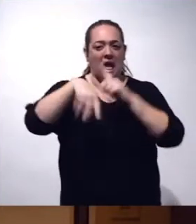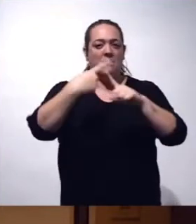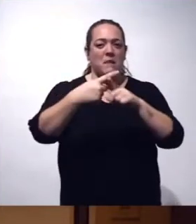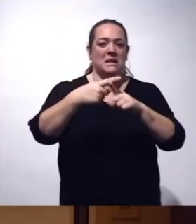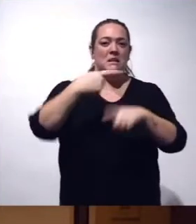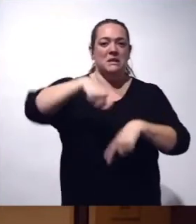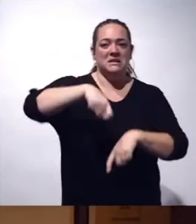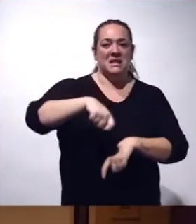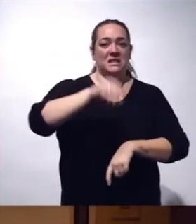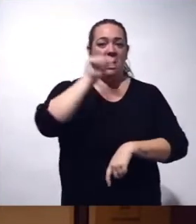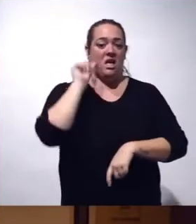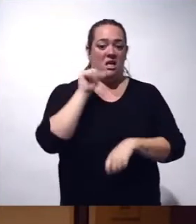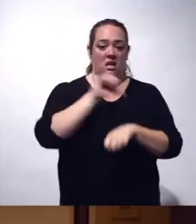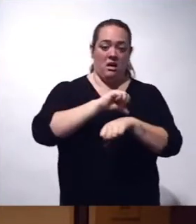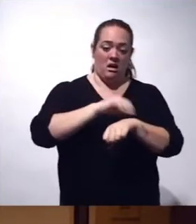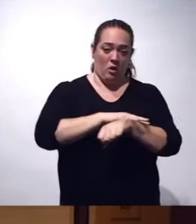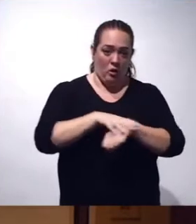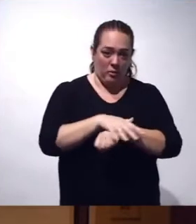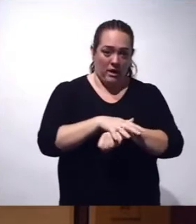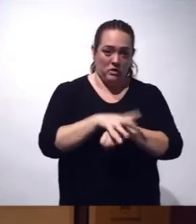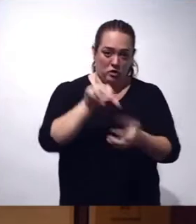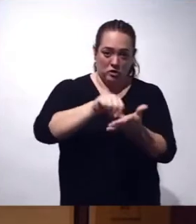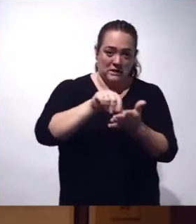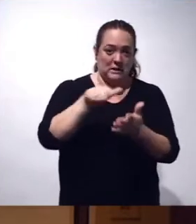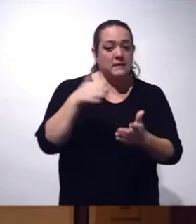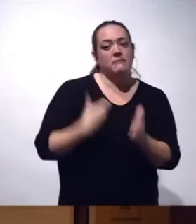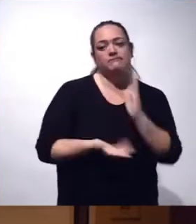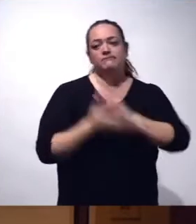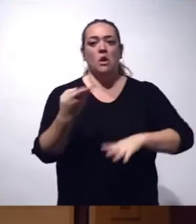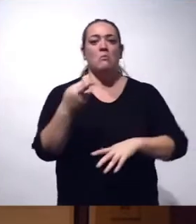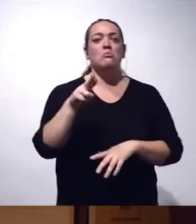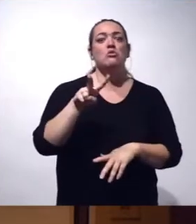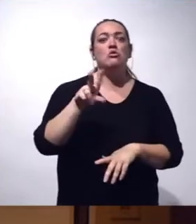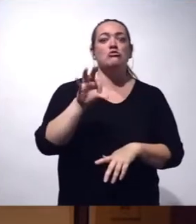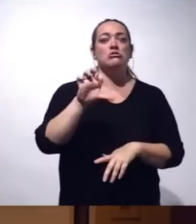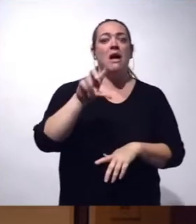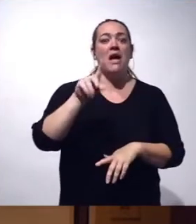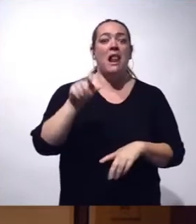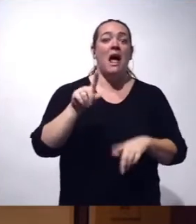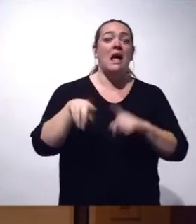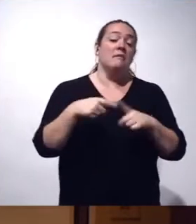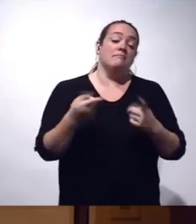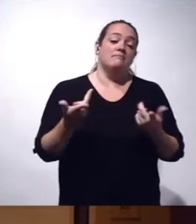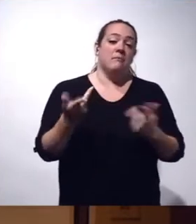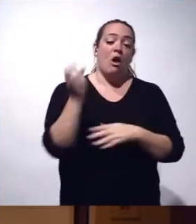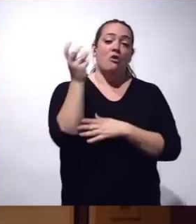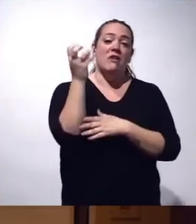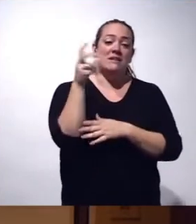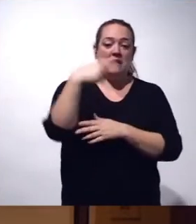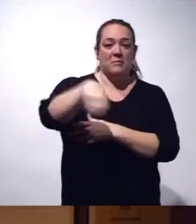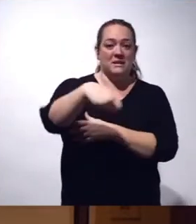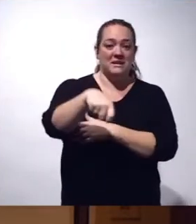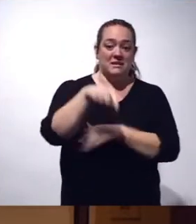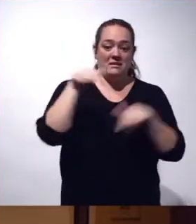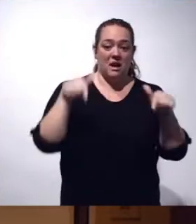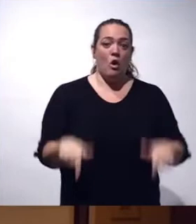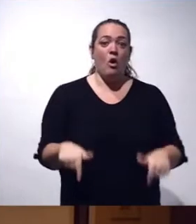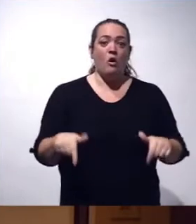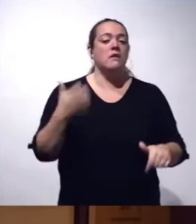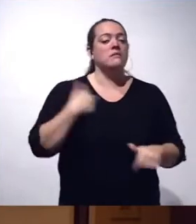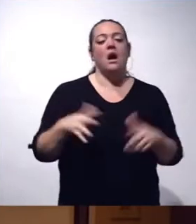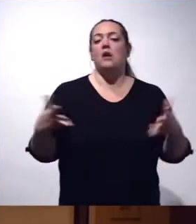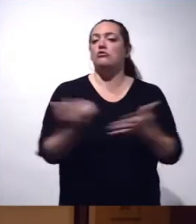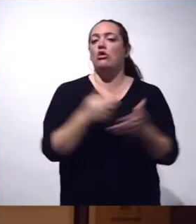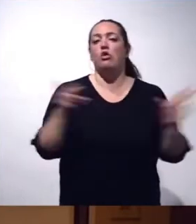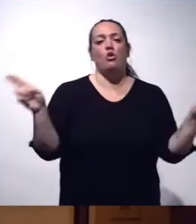presidente del gobierno, que ya ayer del gobierno central se tuvo que ir a Bruselas, y la conferencia de presidentes que en el día de hoy todo ello